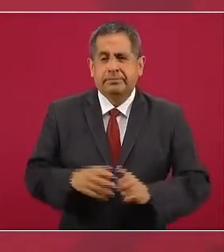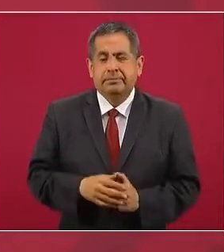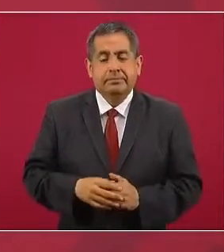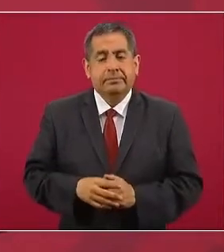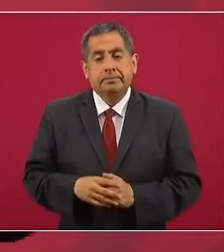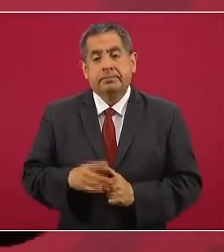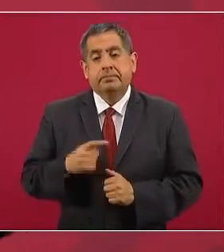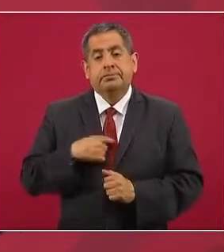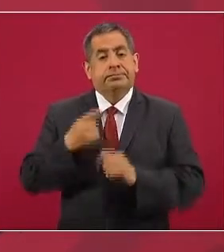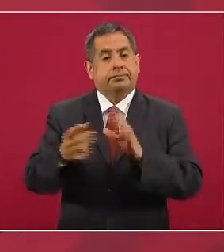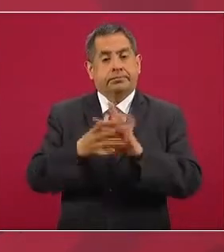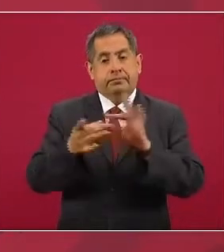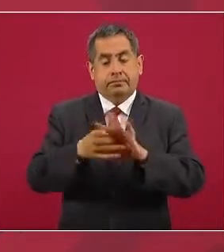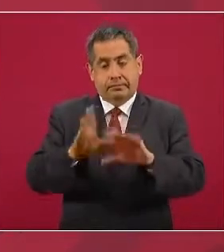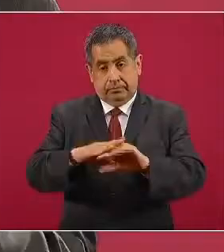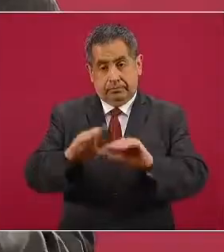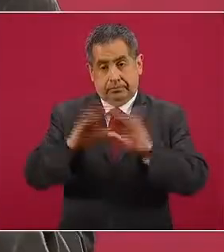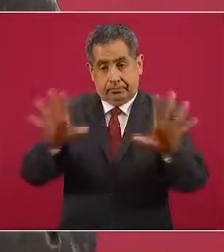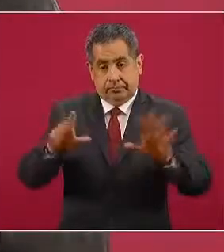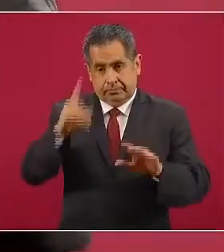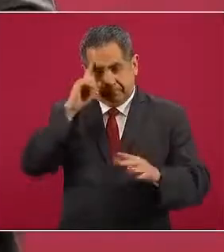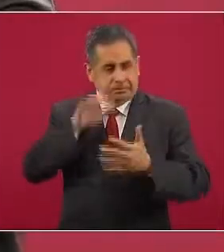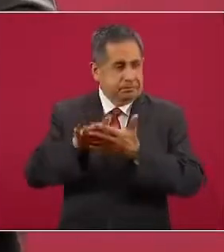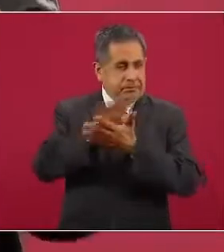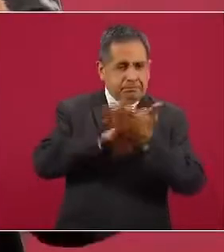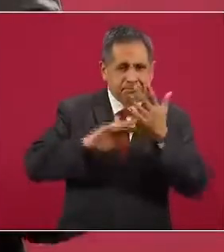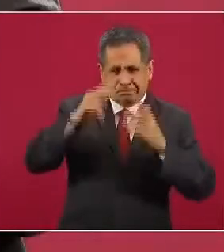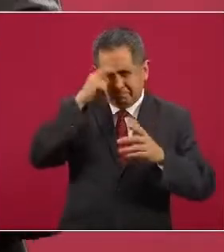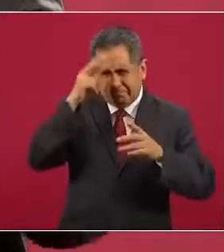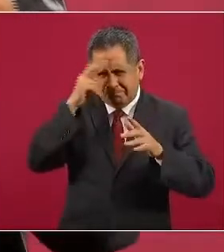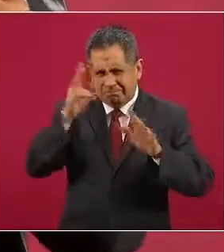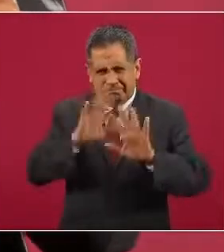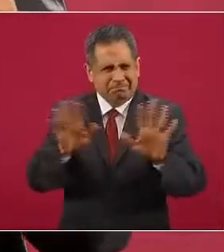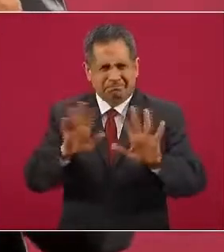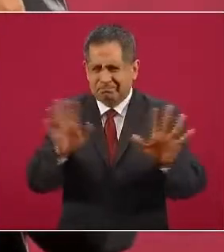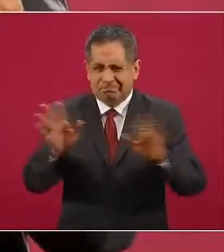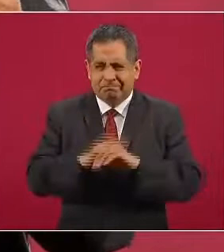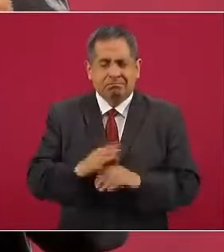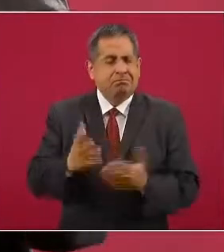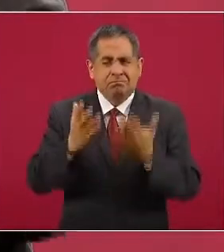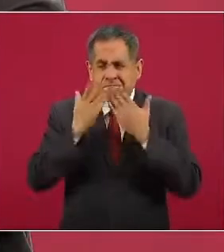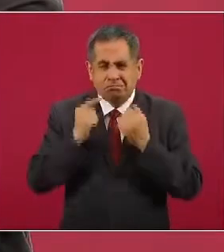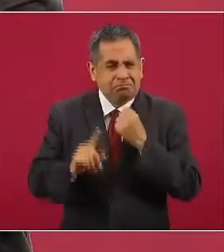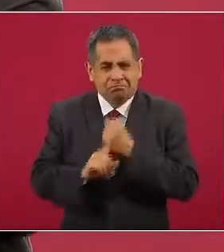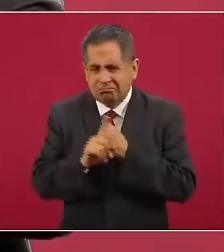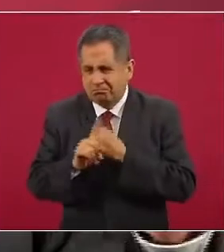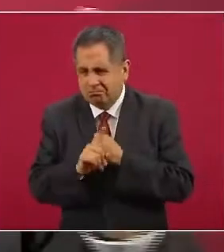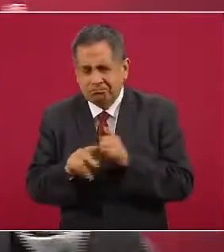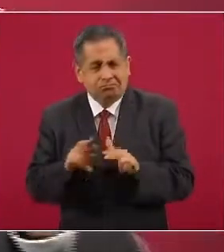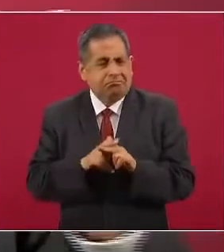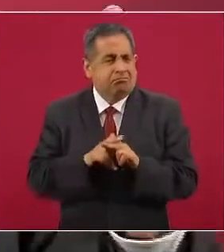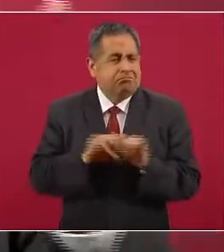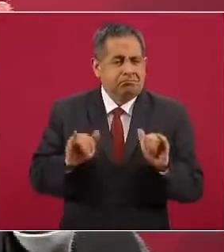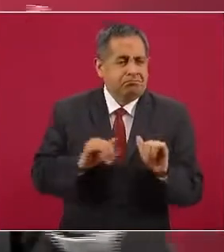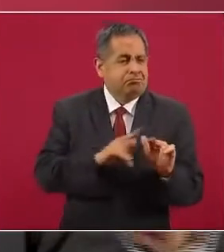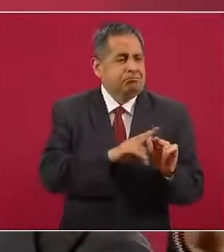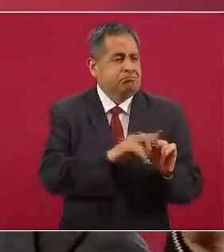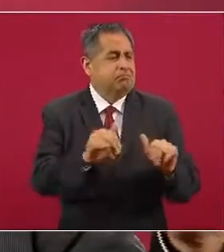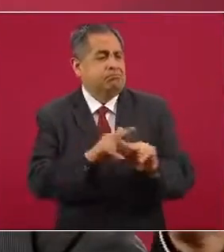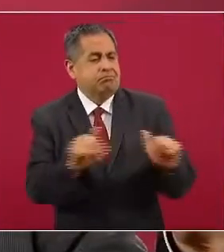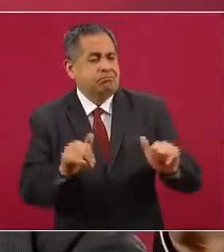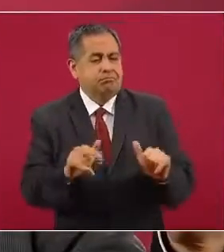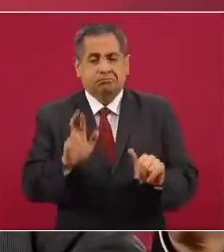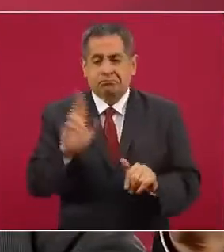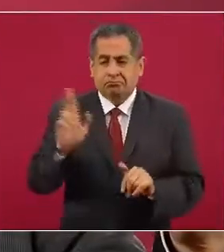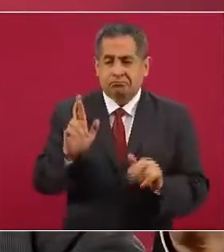aclaro todo esto para que no se malinterprete, no tenemos problemas con ningún partido,